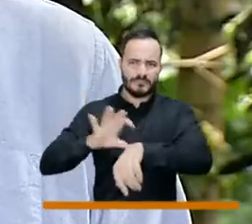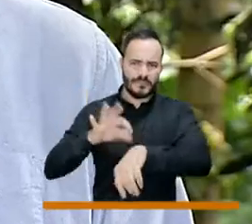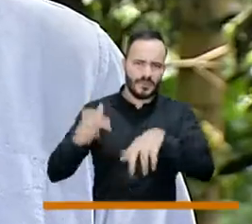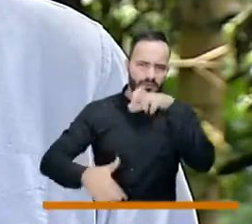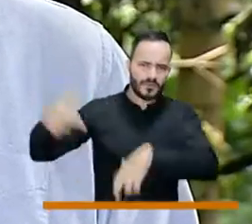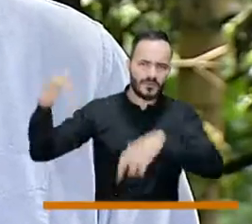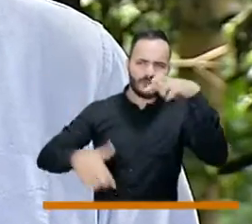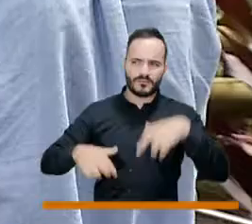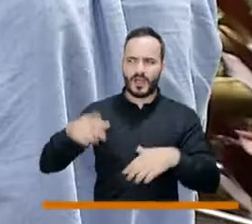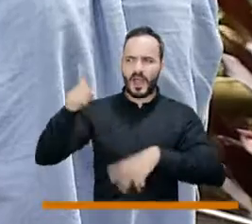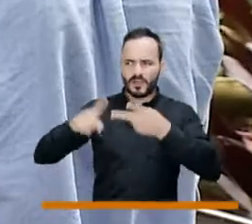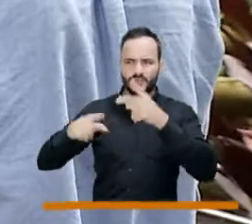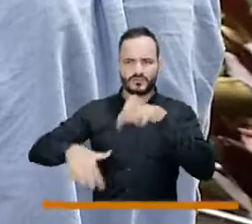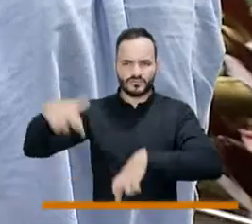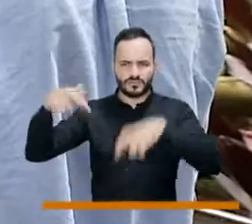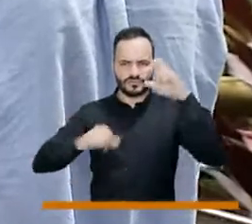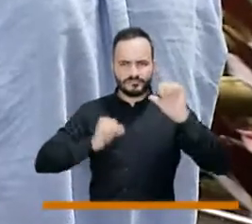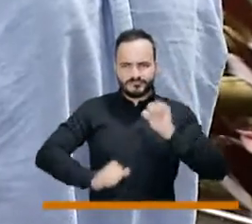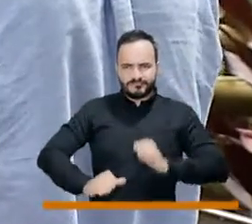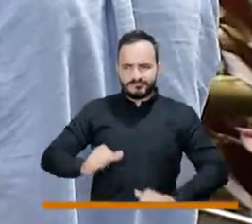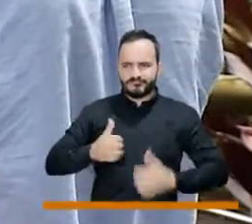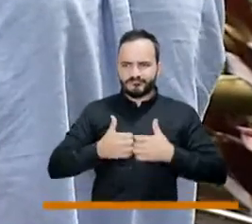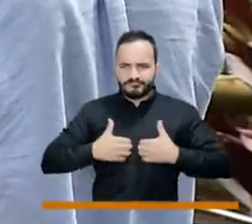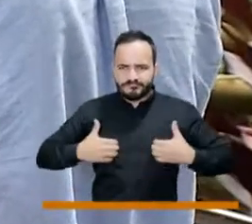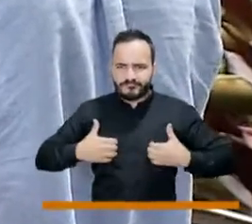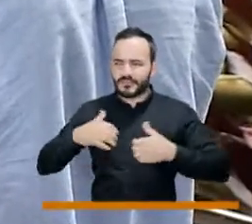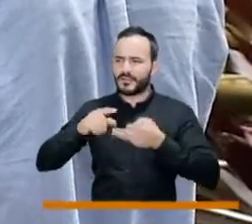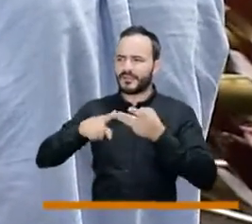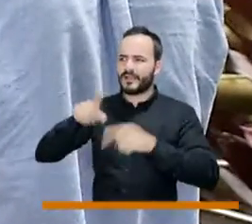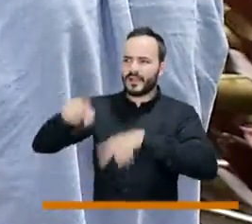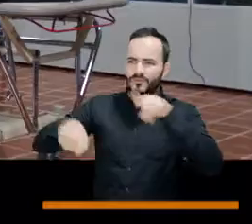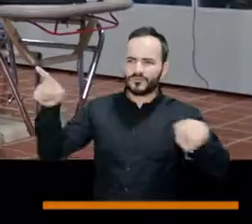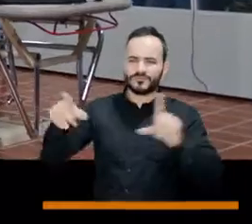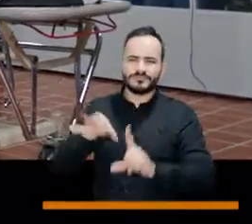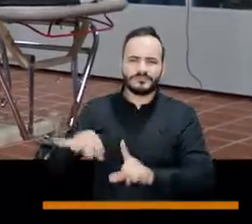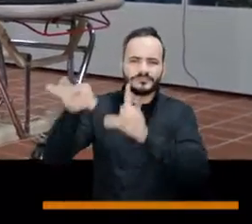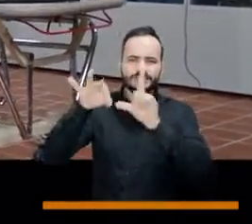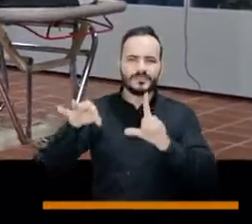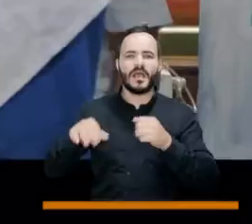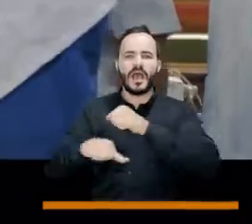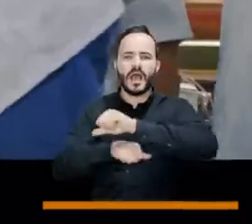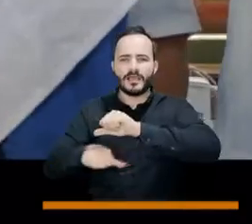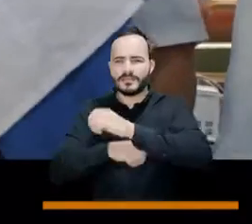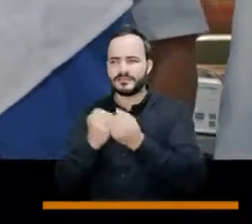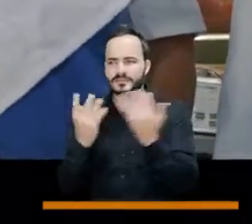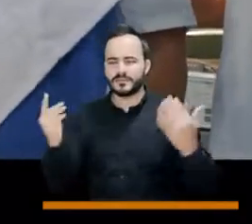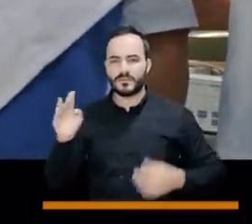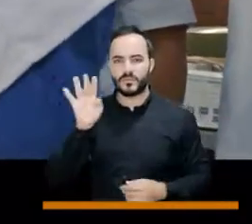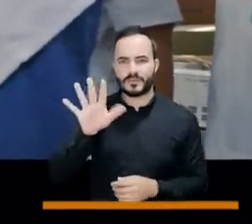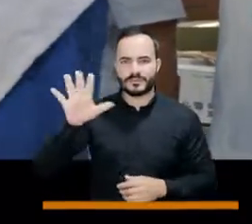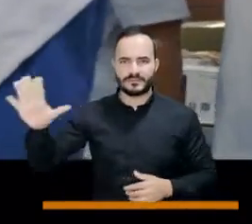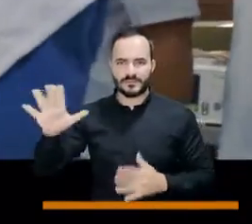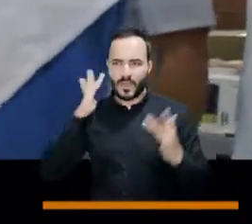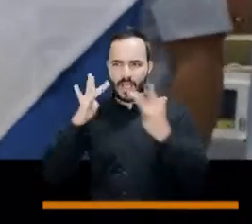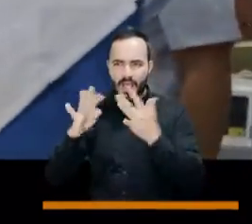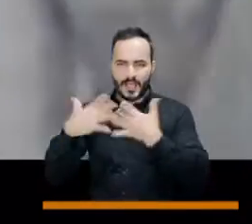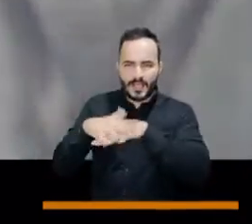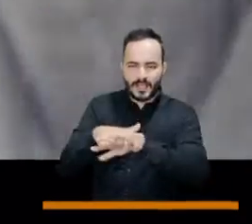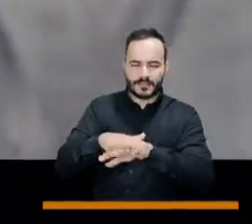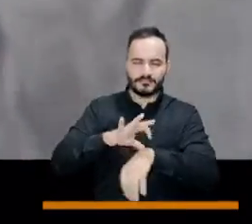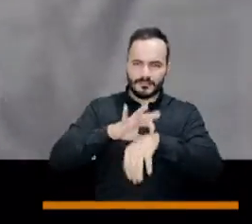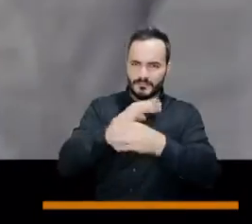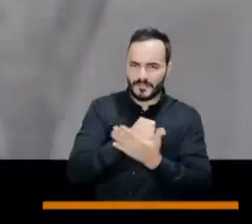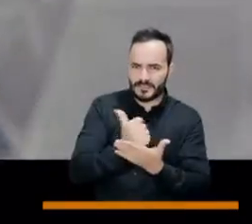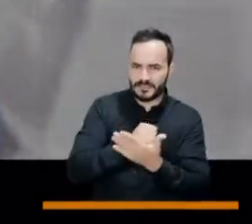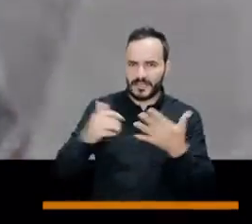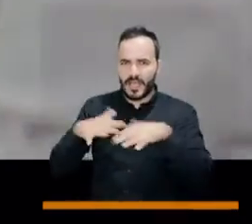instrumentadores quirúrgicos también, especialistas en 45 áreas médico-quirúrgicas y